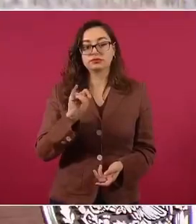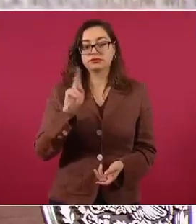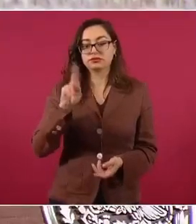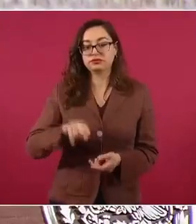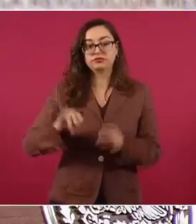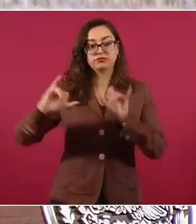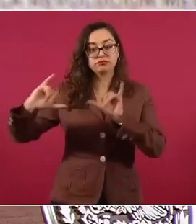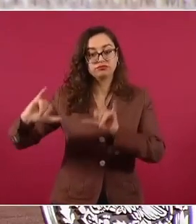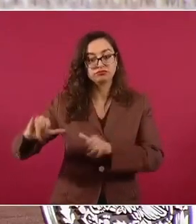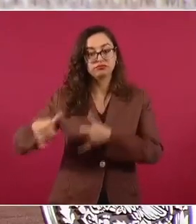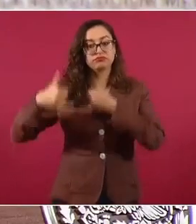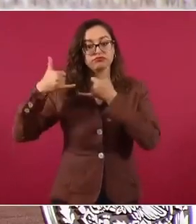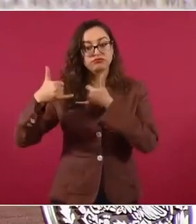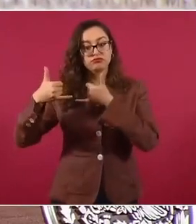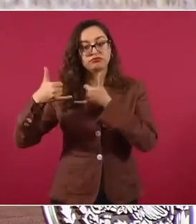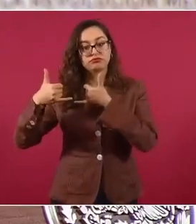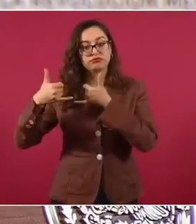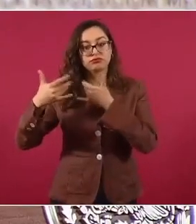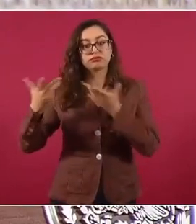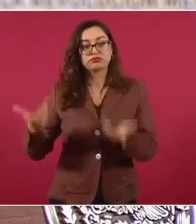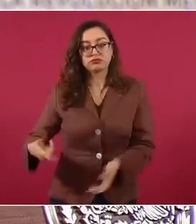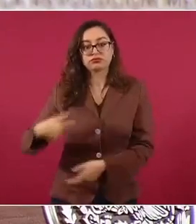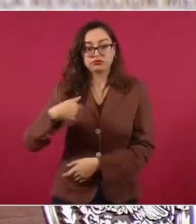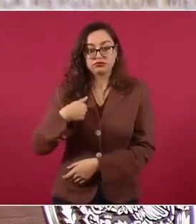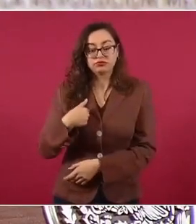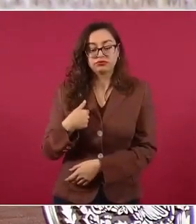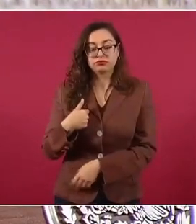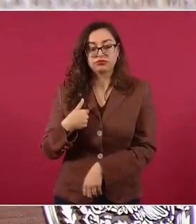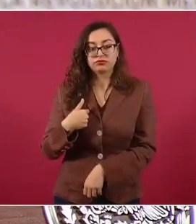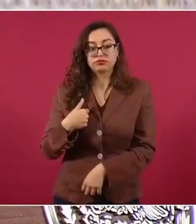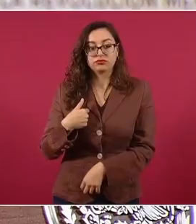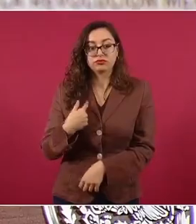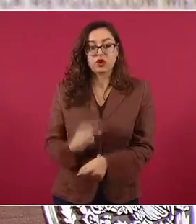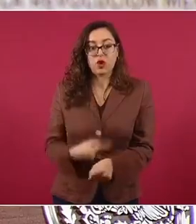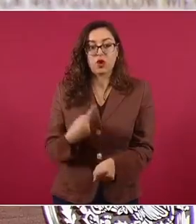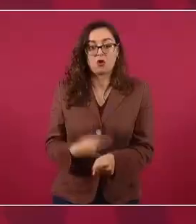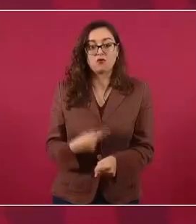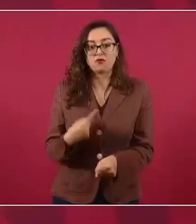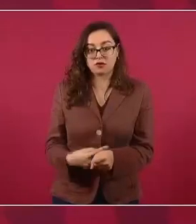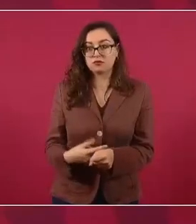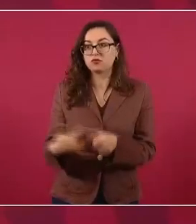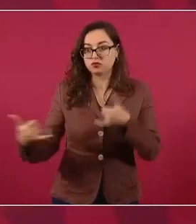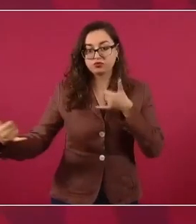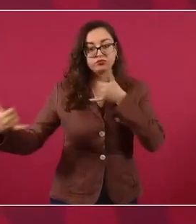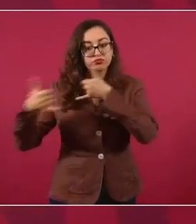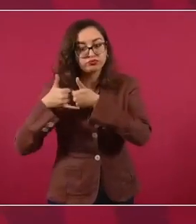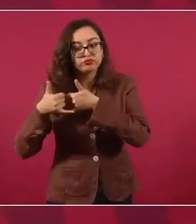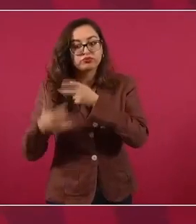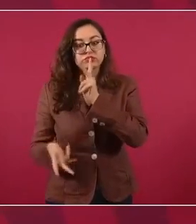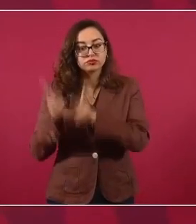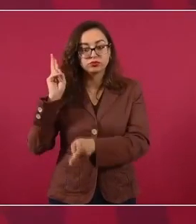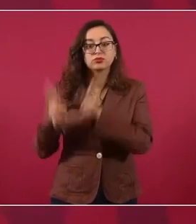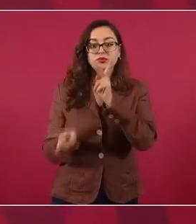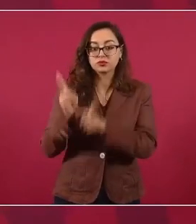y estando con el COVID, hablé con él por teléfono